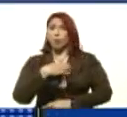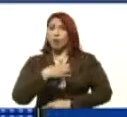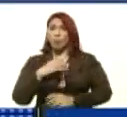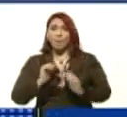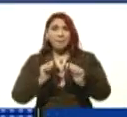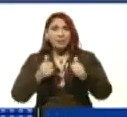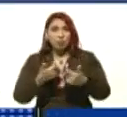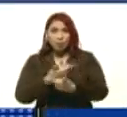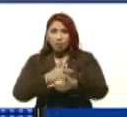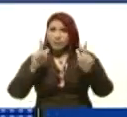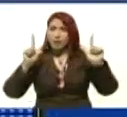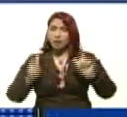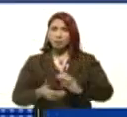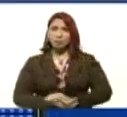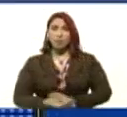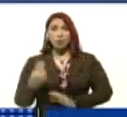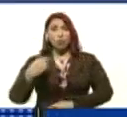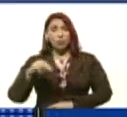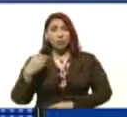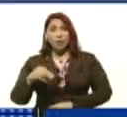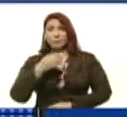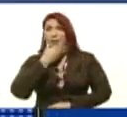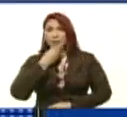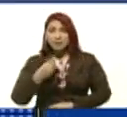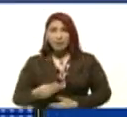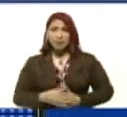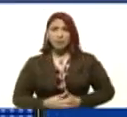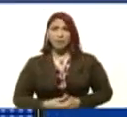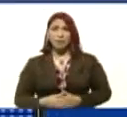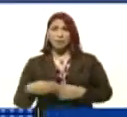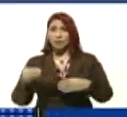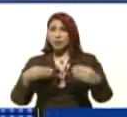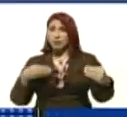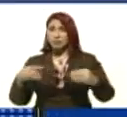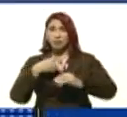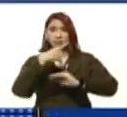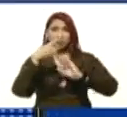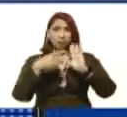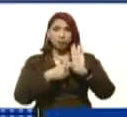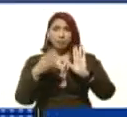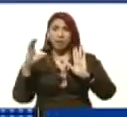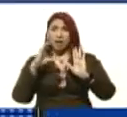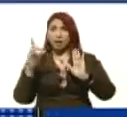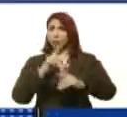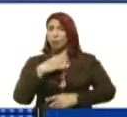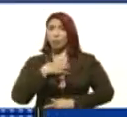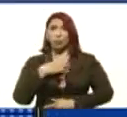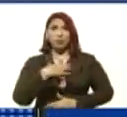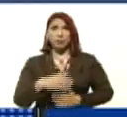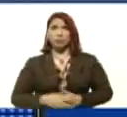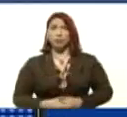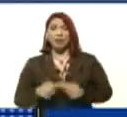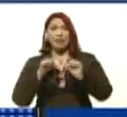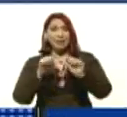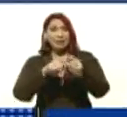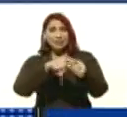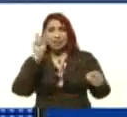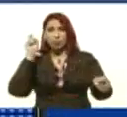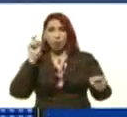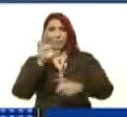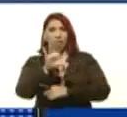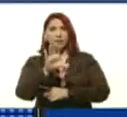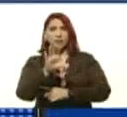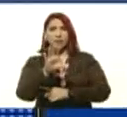nosotros liberar noviembre y diciembre y flexibilizar absolutamente la Gran Caracas. No podríamos. Quedaría exceptuado el país.